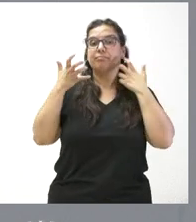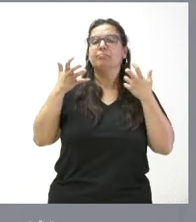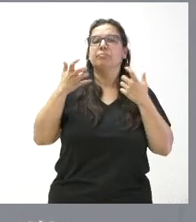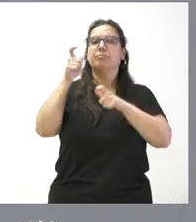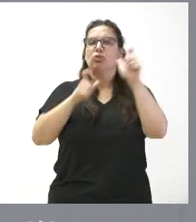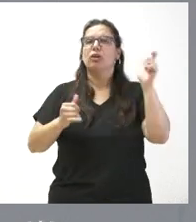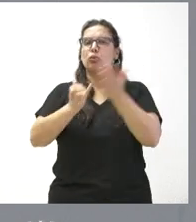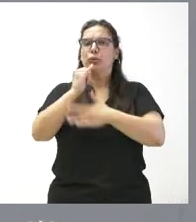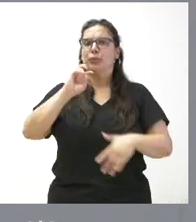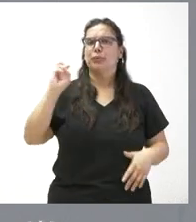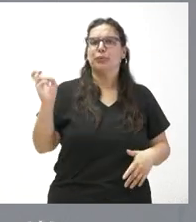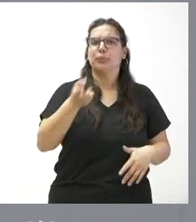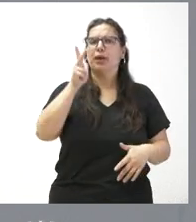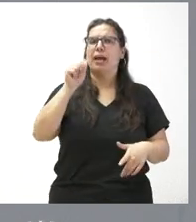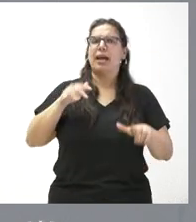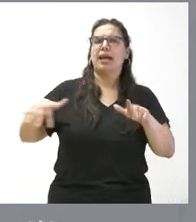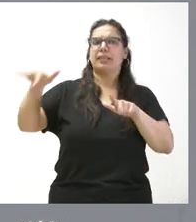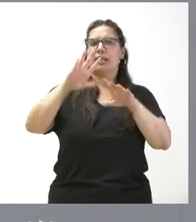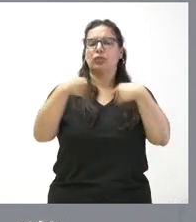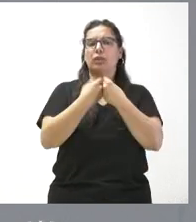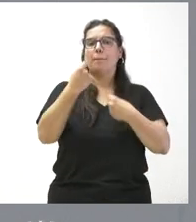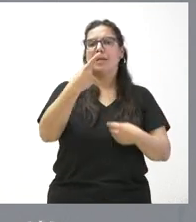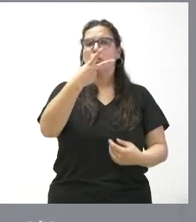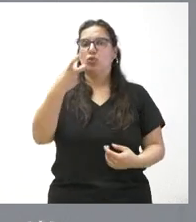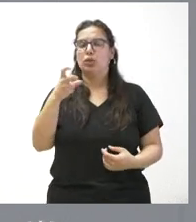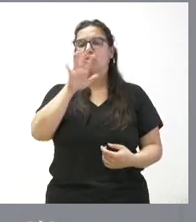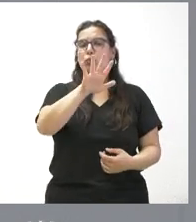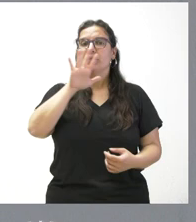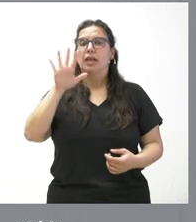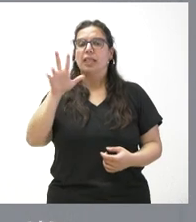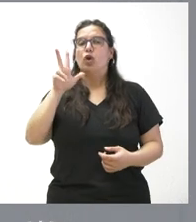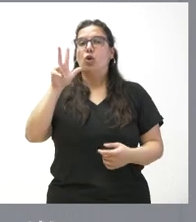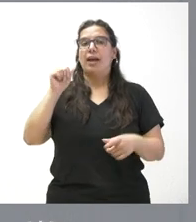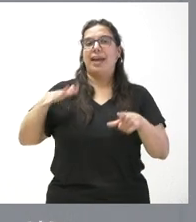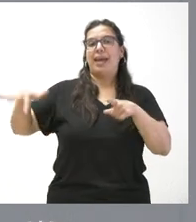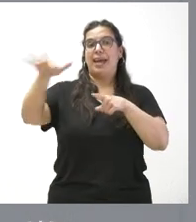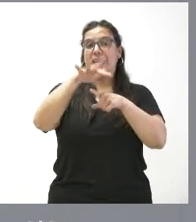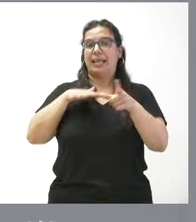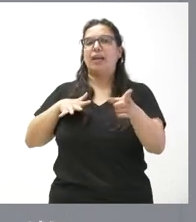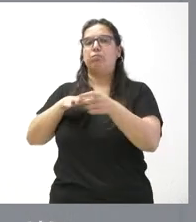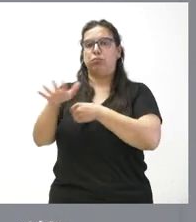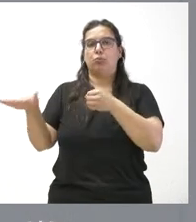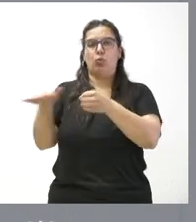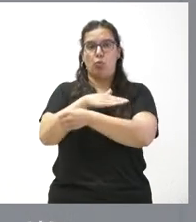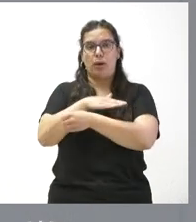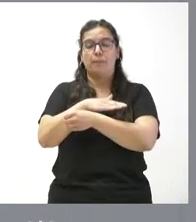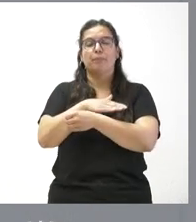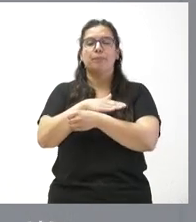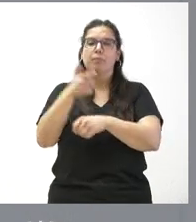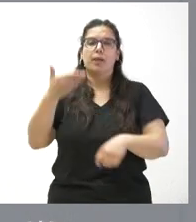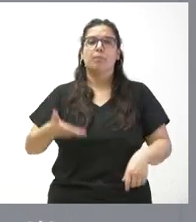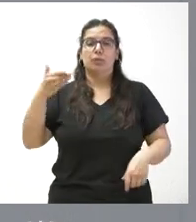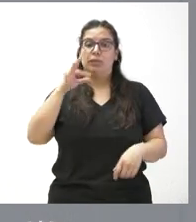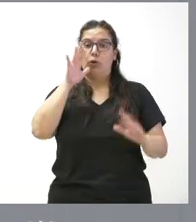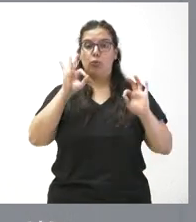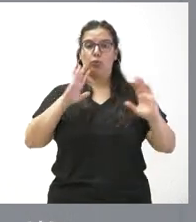agricultores y de hectáreas. En concreto, 1.255 hectáreas son las beneficiarias de esta actuación que es muy importante en la época